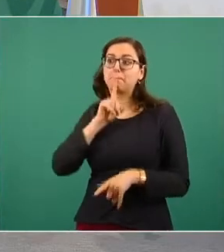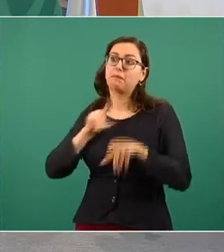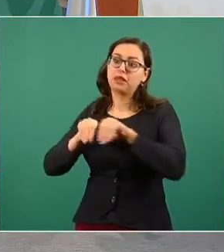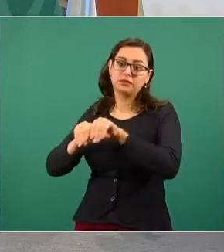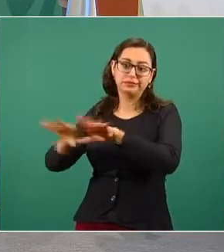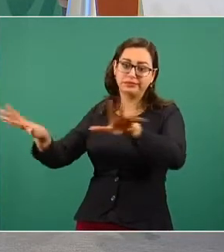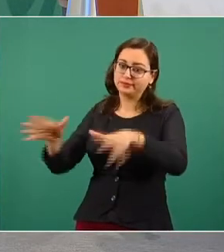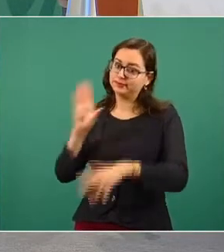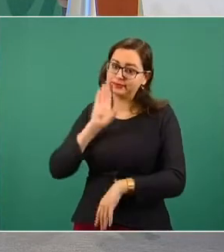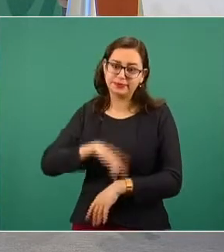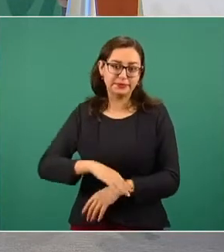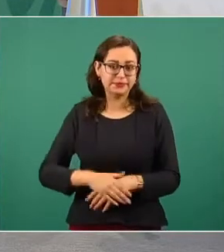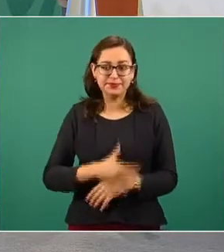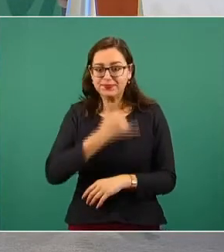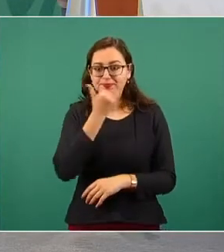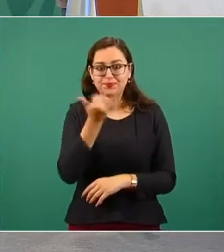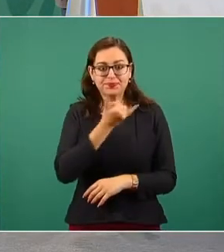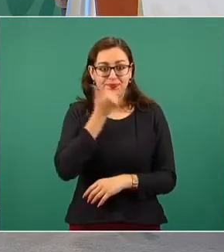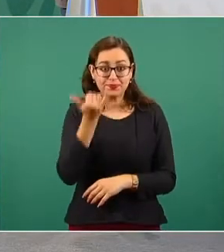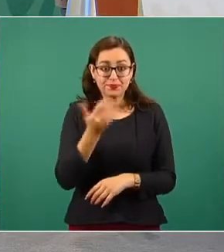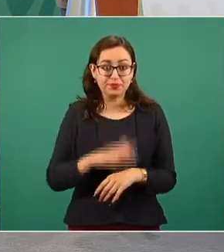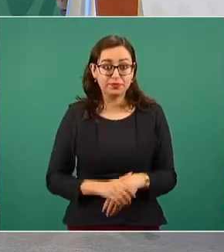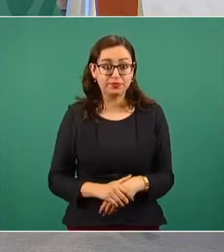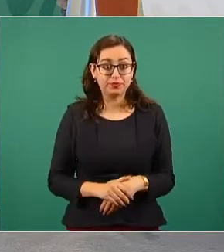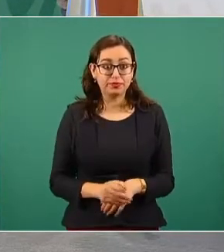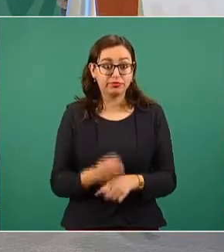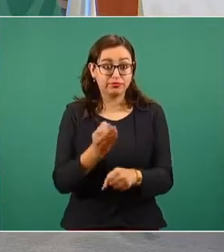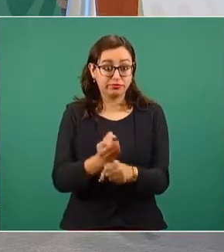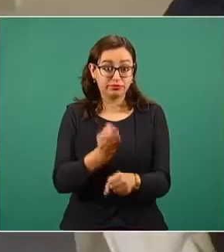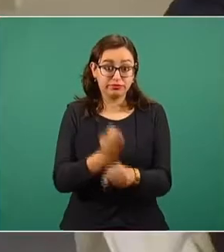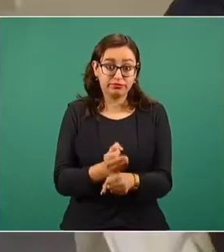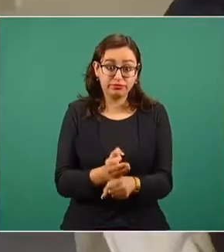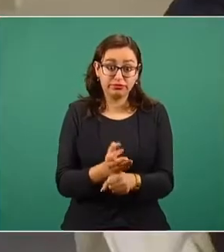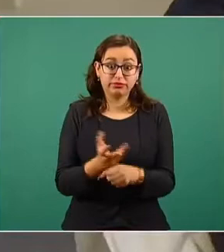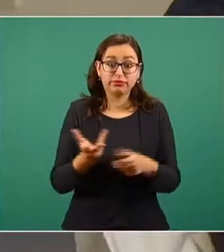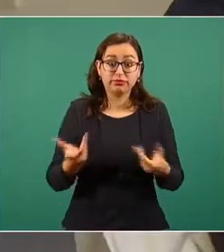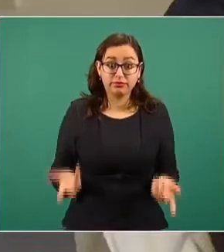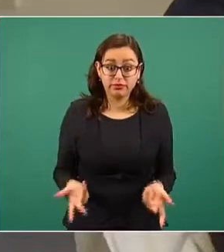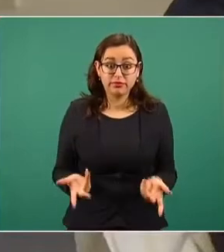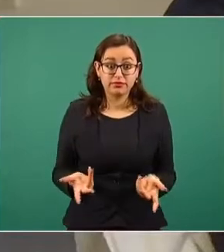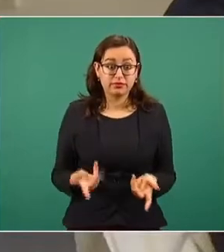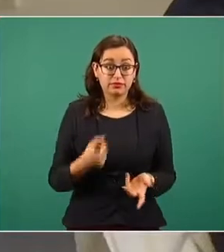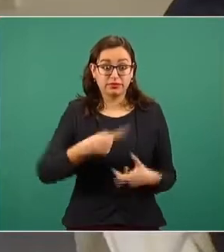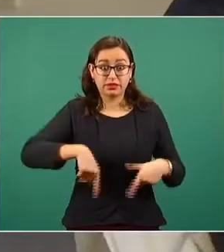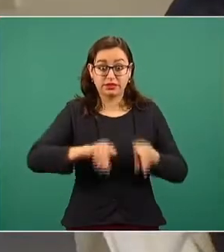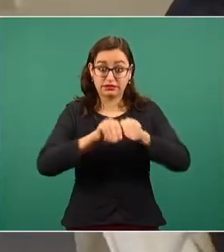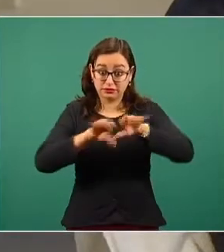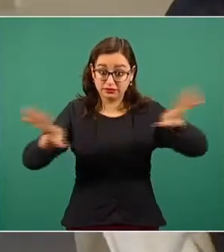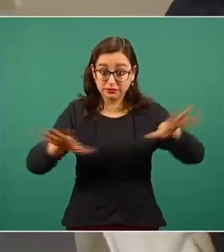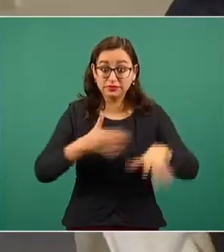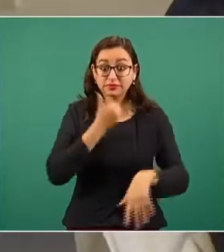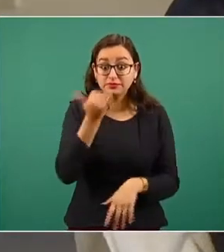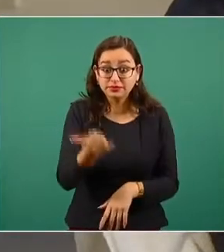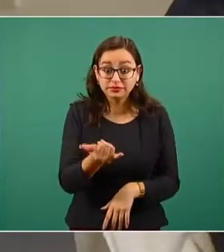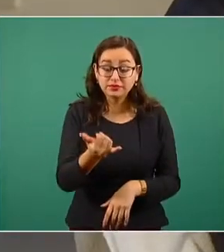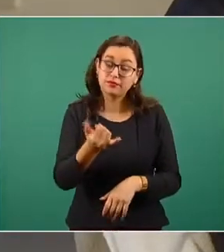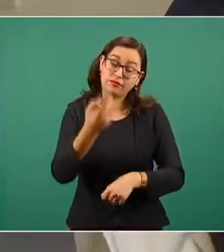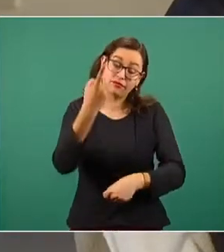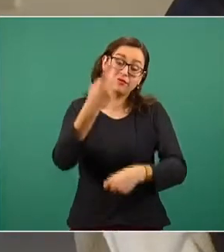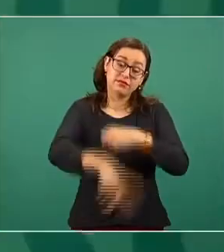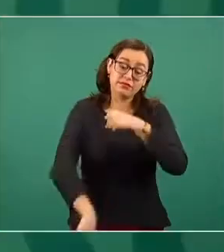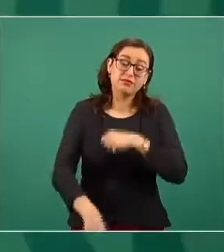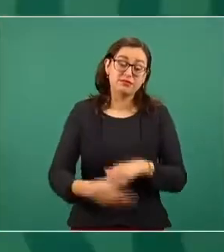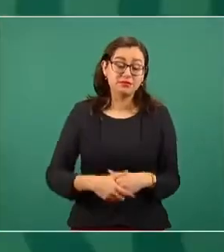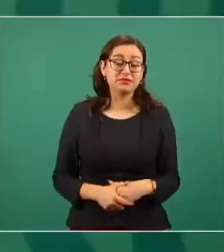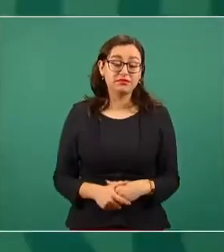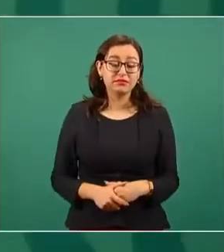correcta y que no se genere esta desinformación, porque daña a todos al final de